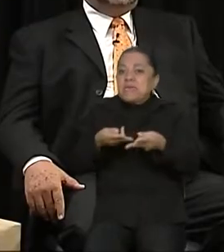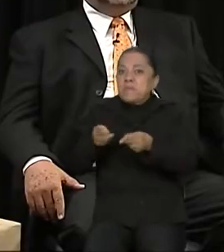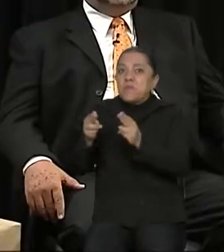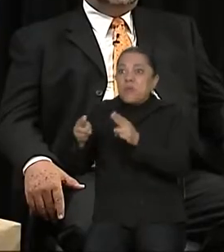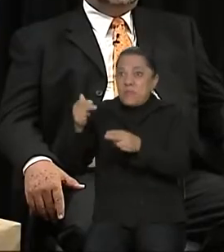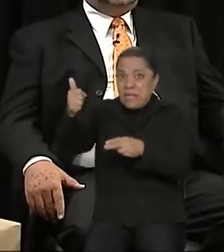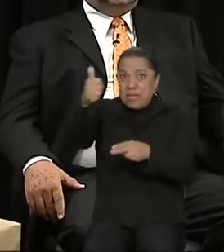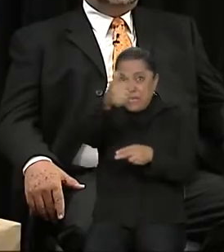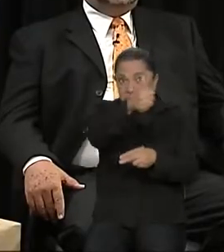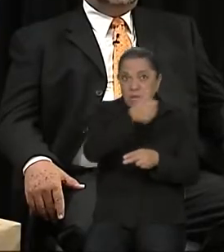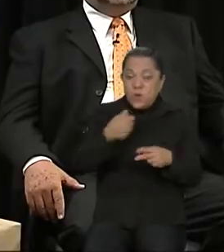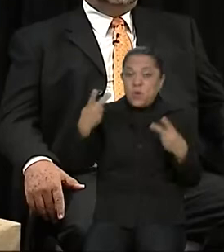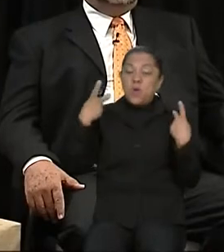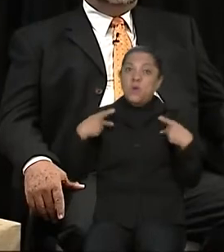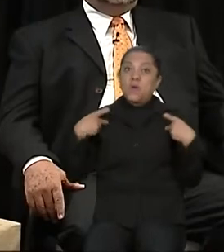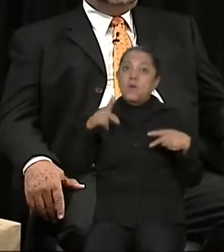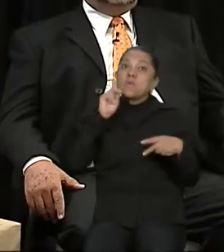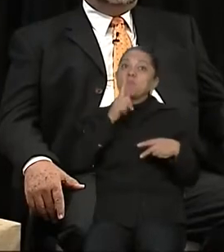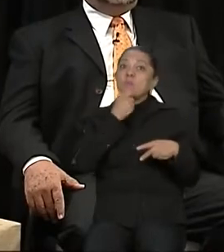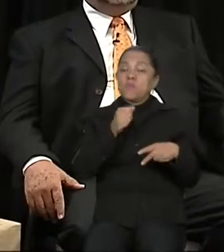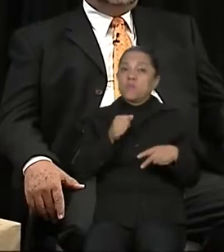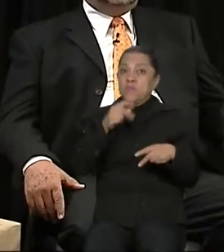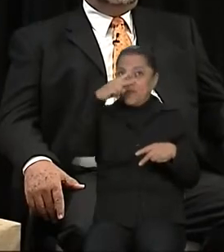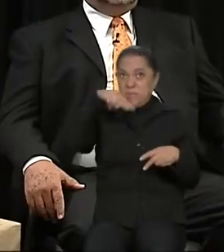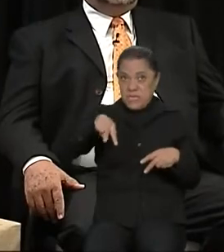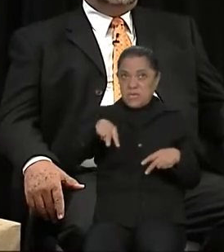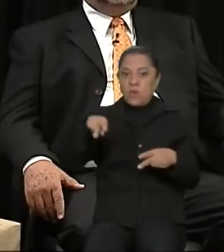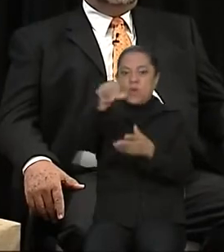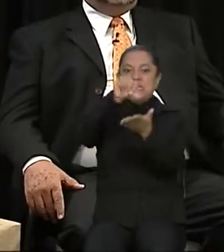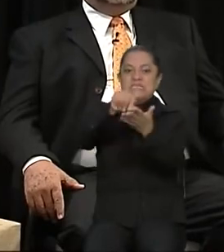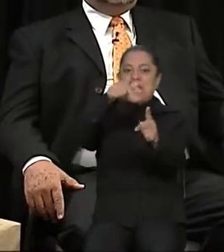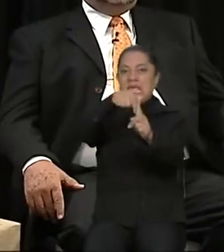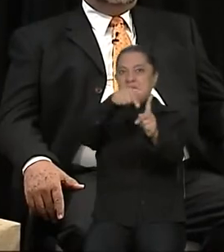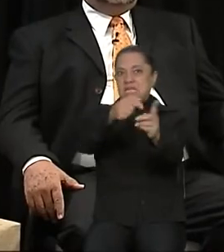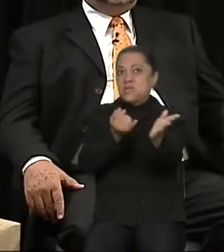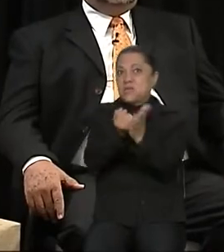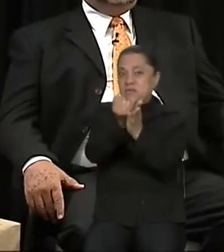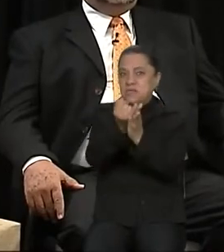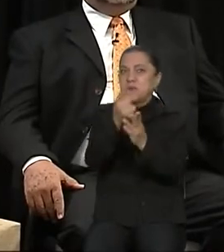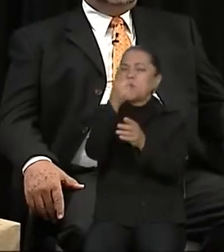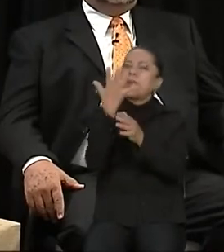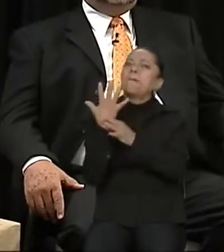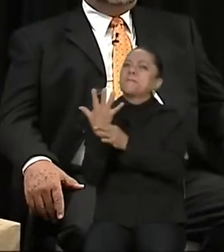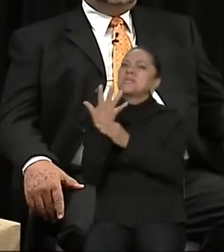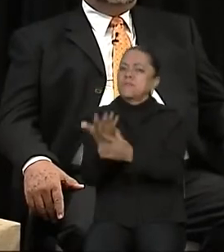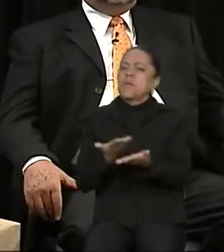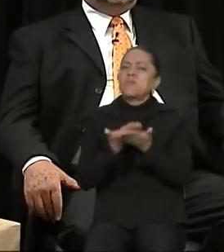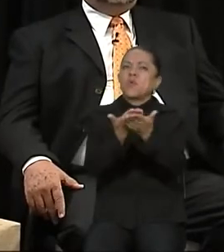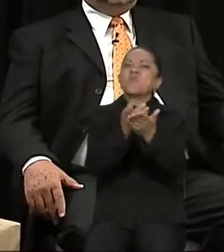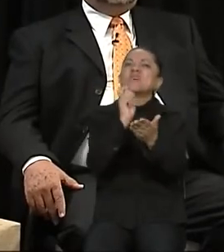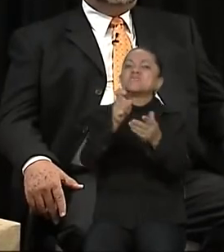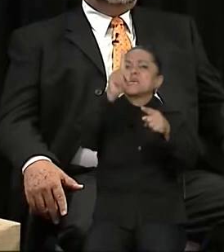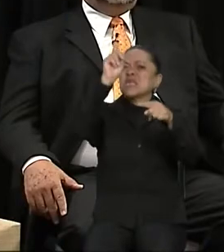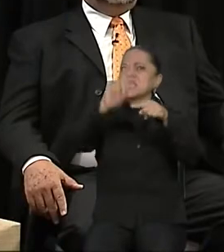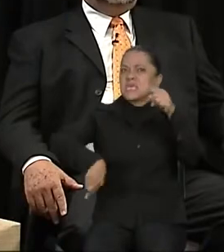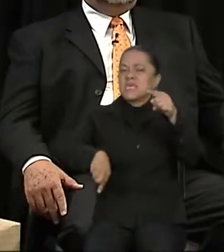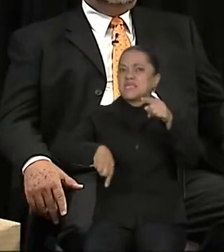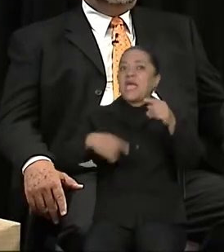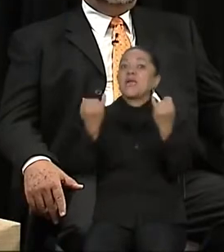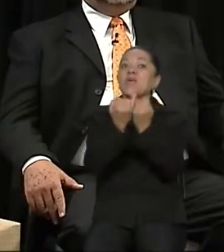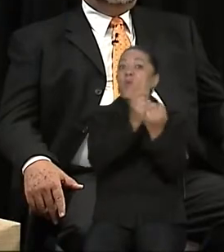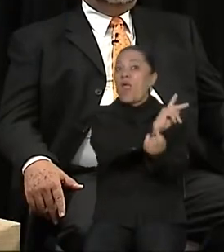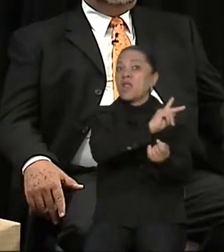mexicanos están al centro de las decisiones. Una de nuestras principales propuestas es la eliminación del fuero. Otra principal